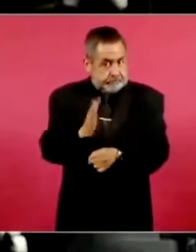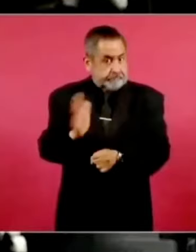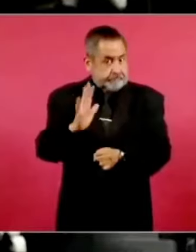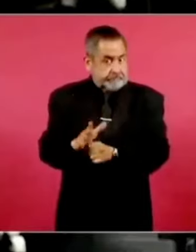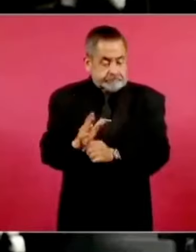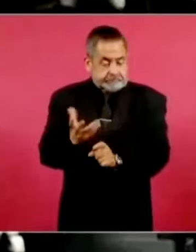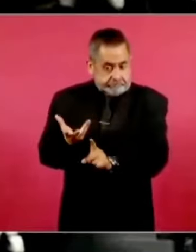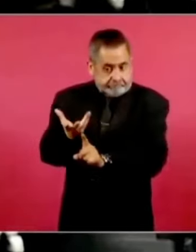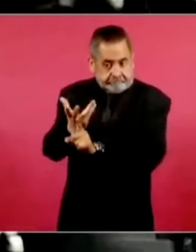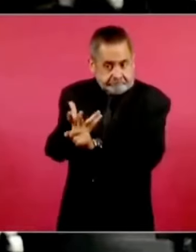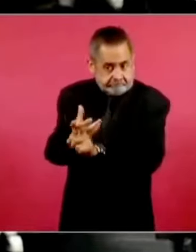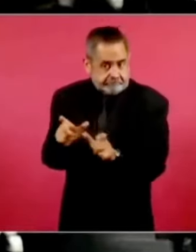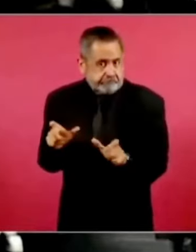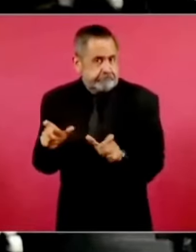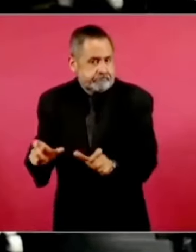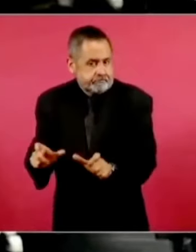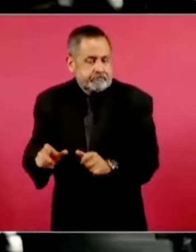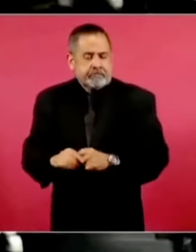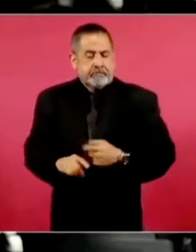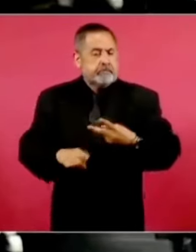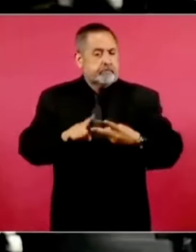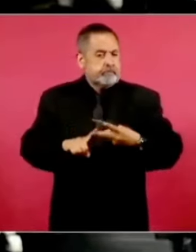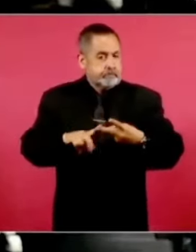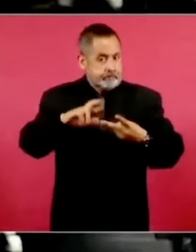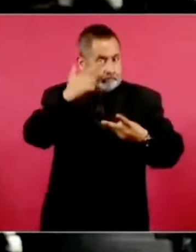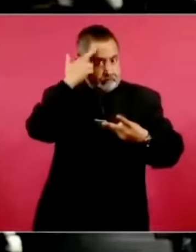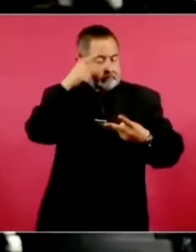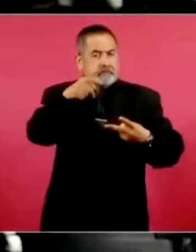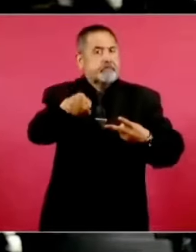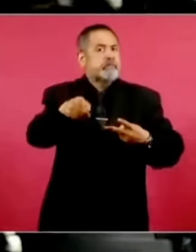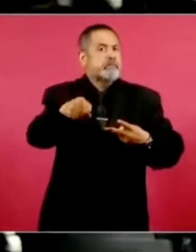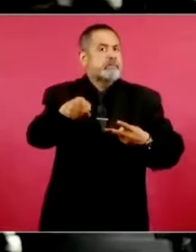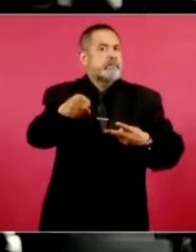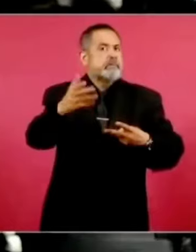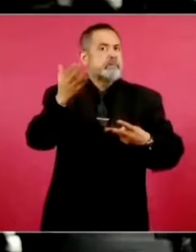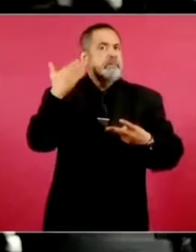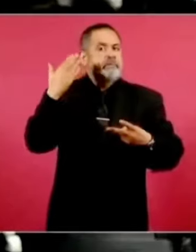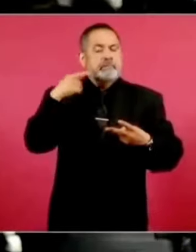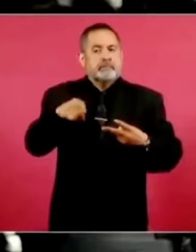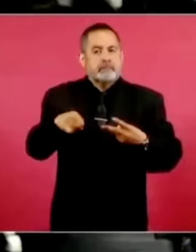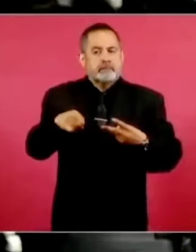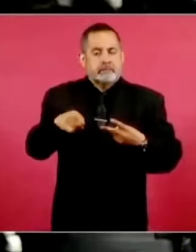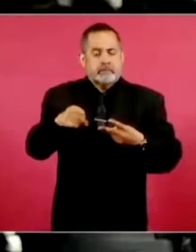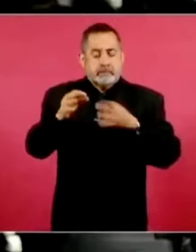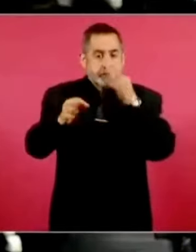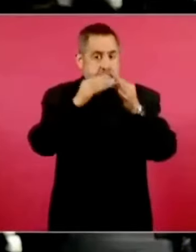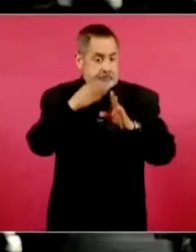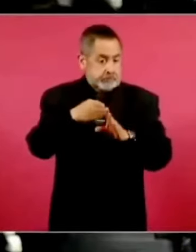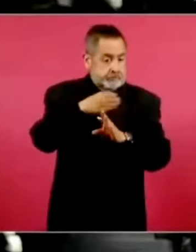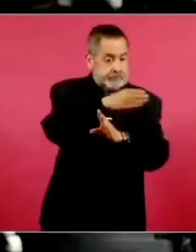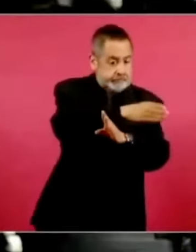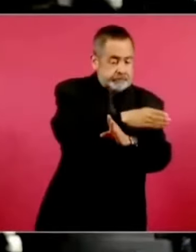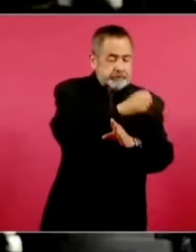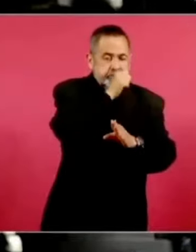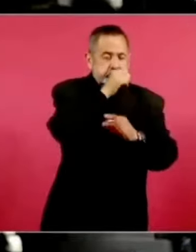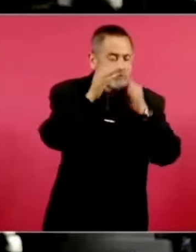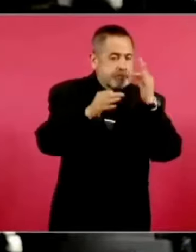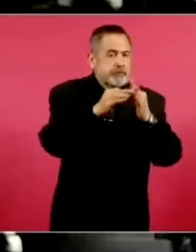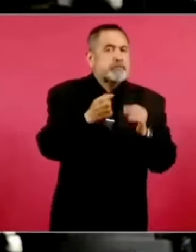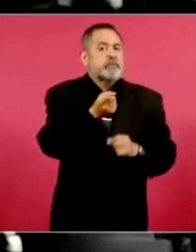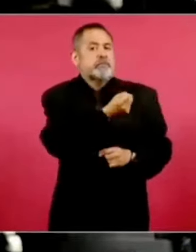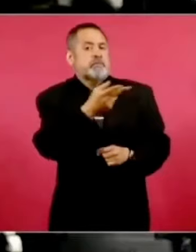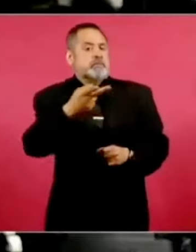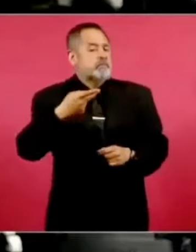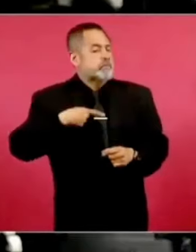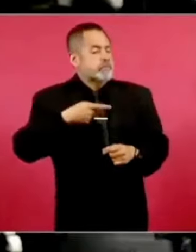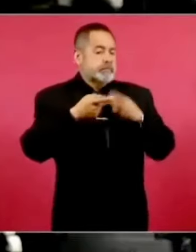operativo. Y, presidente, recordará que incluso antes de las precampañas, algunos comunicadores se aventuraron